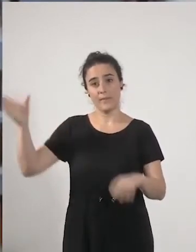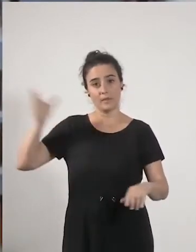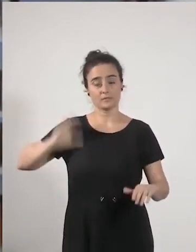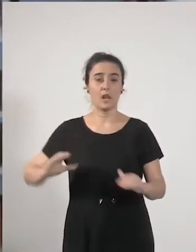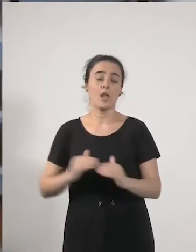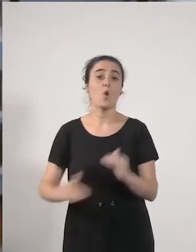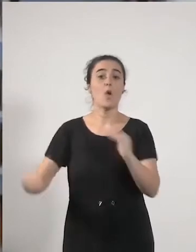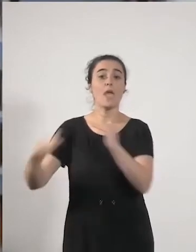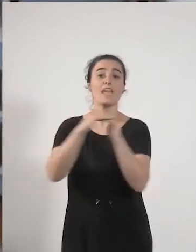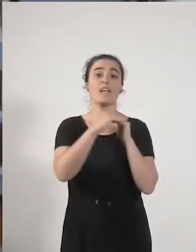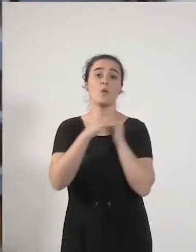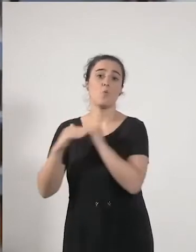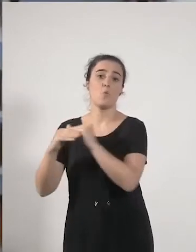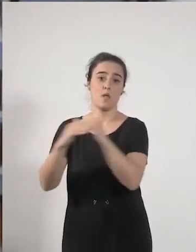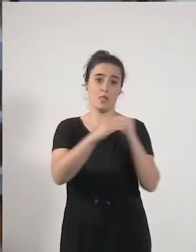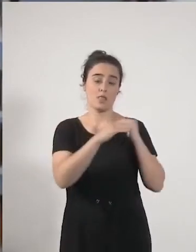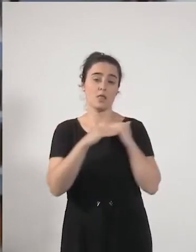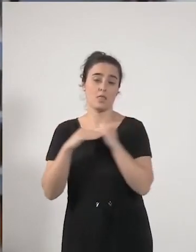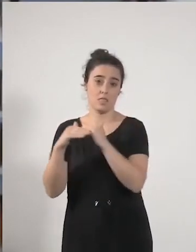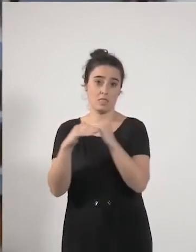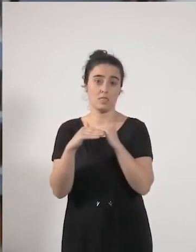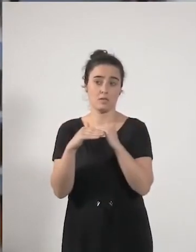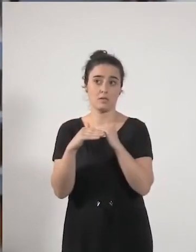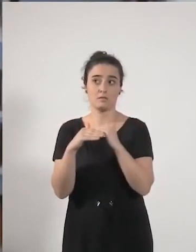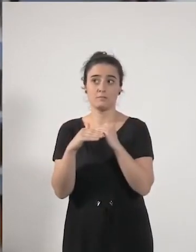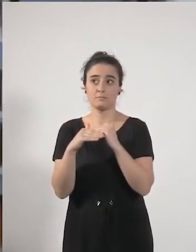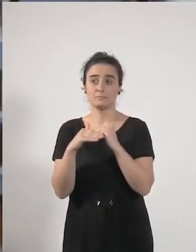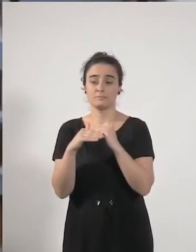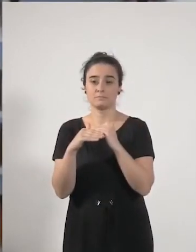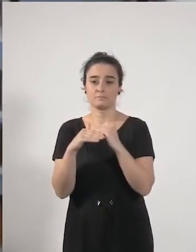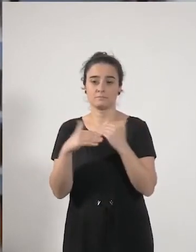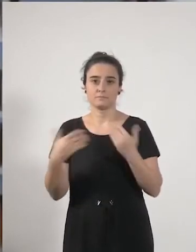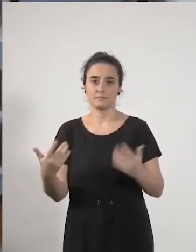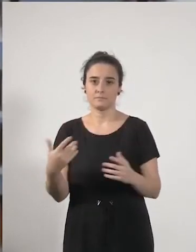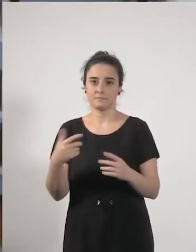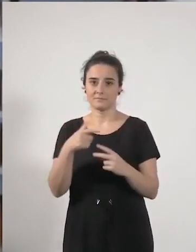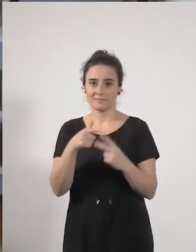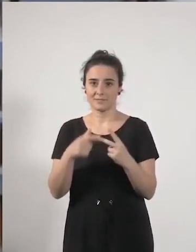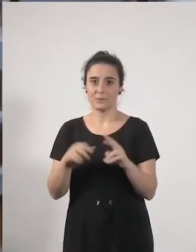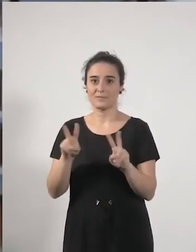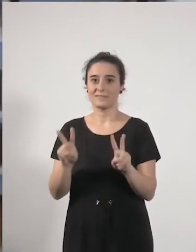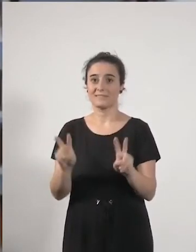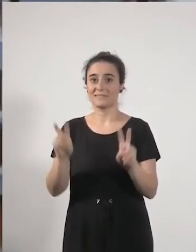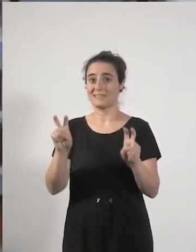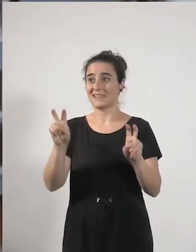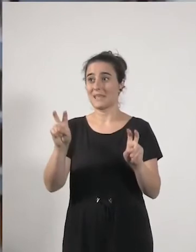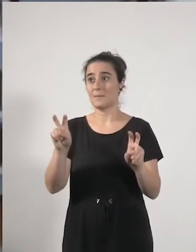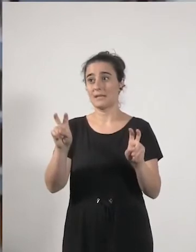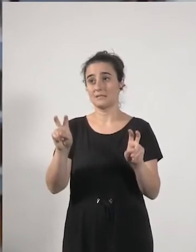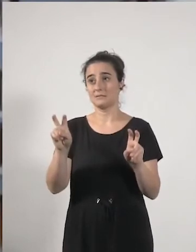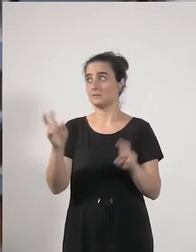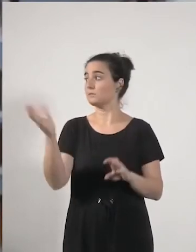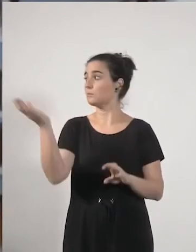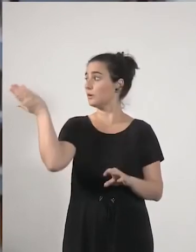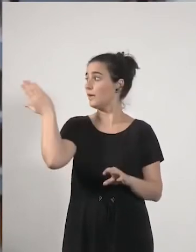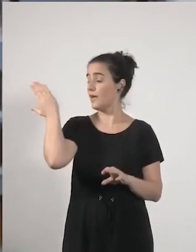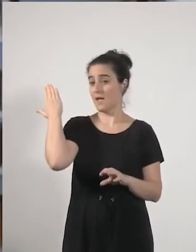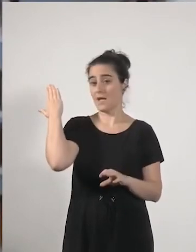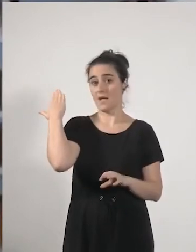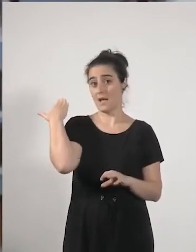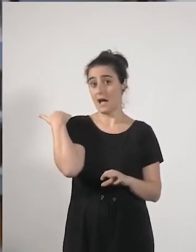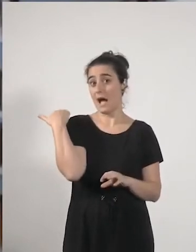entonces bueno pues que no se pierda de vista las cuestiones que